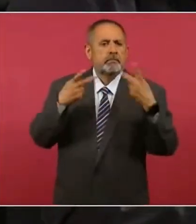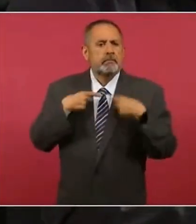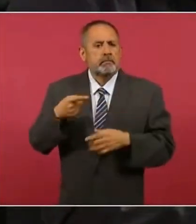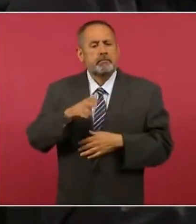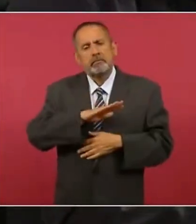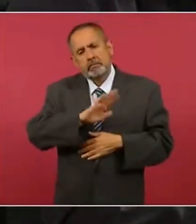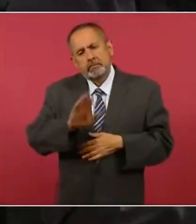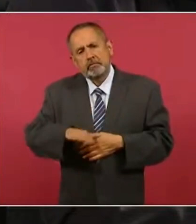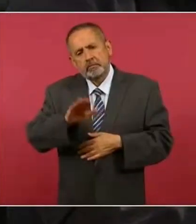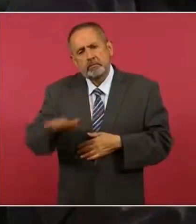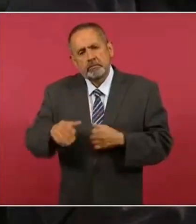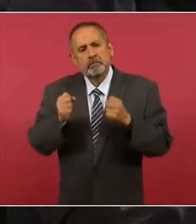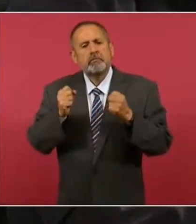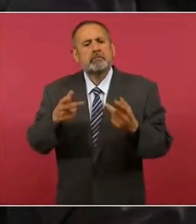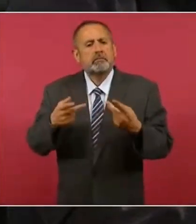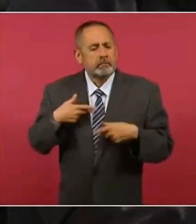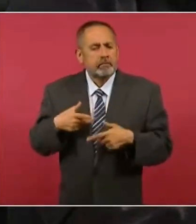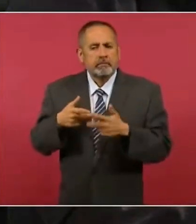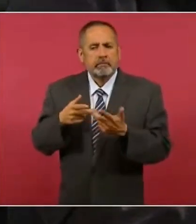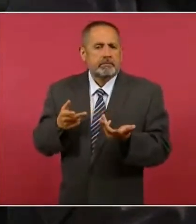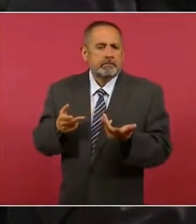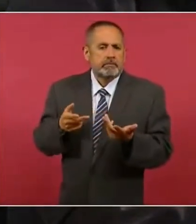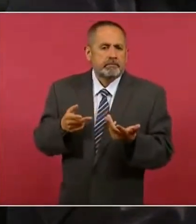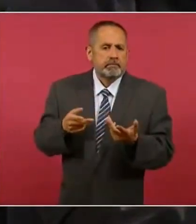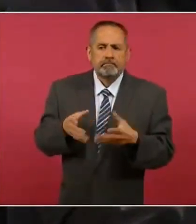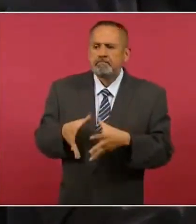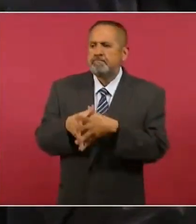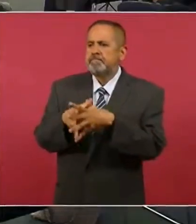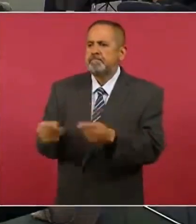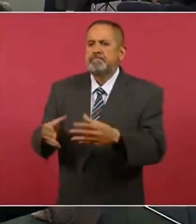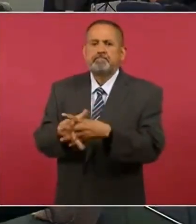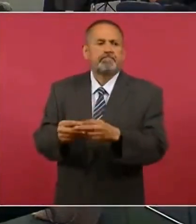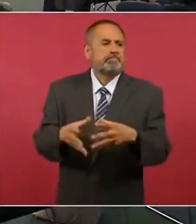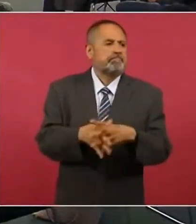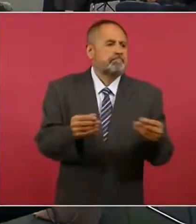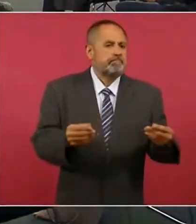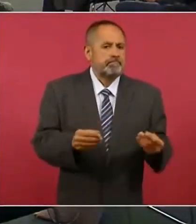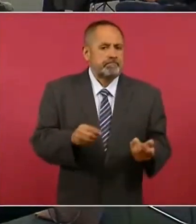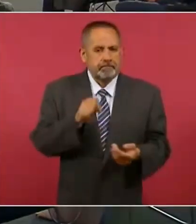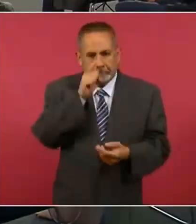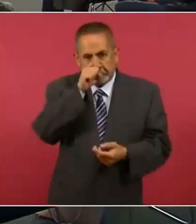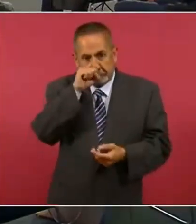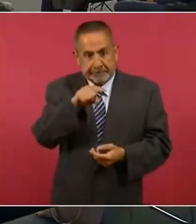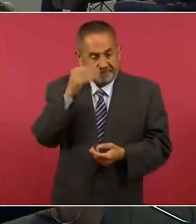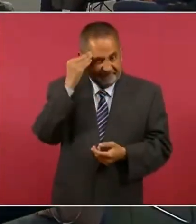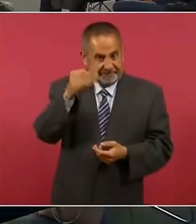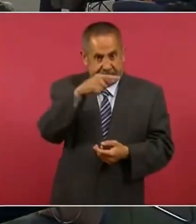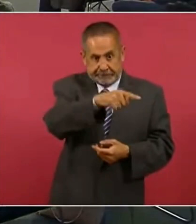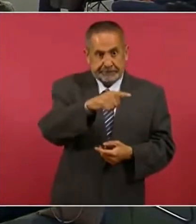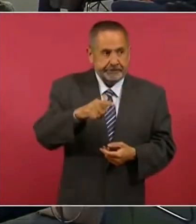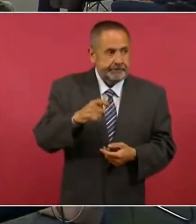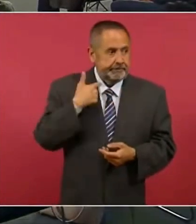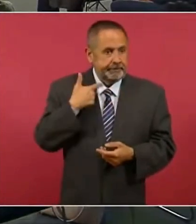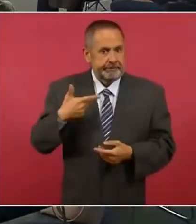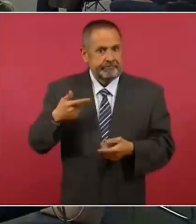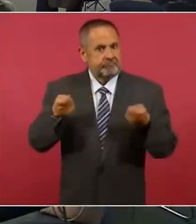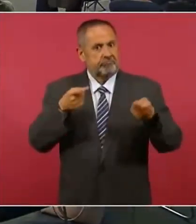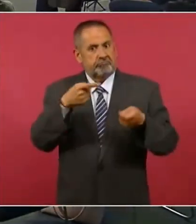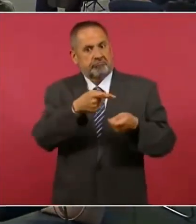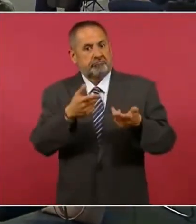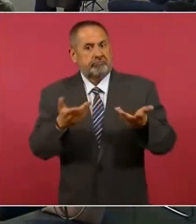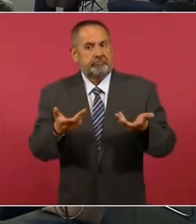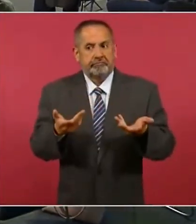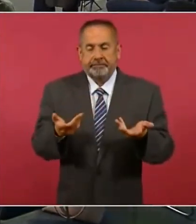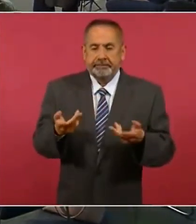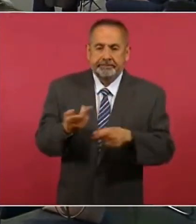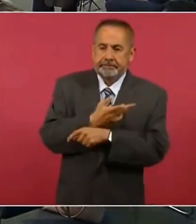perdieron la vida o cuántas personas fueron desaparecidas justamente en este periodo, bajo sus órdenes.